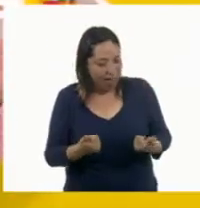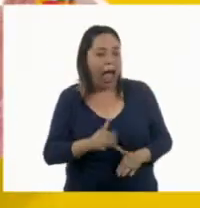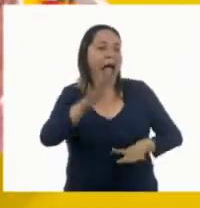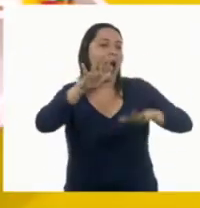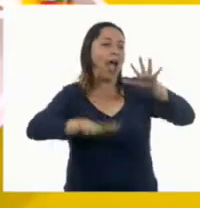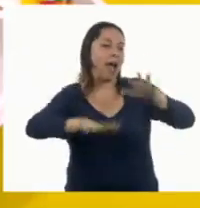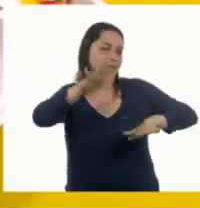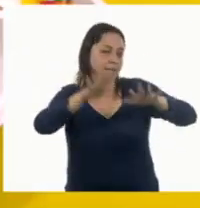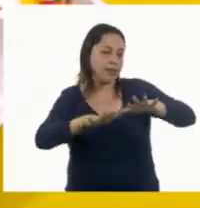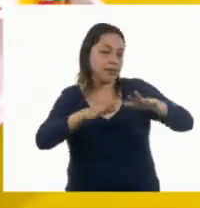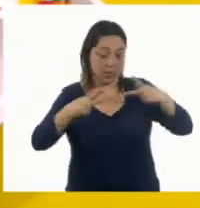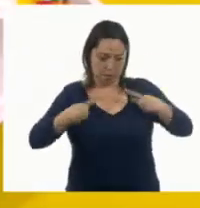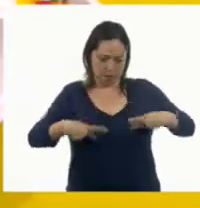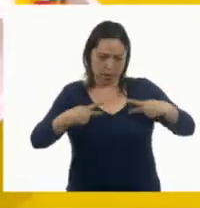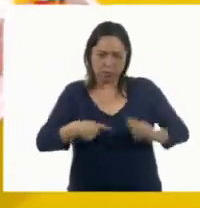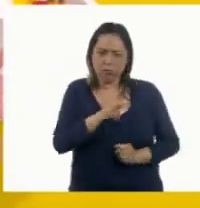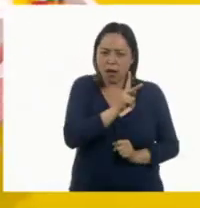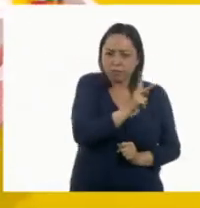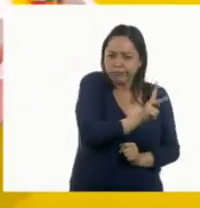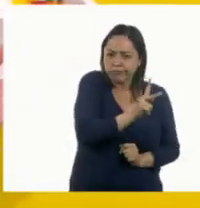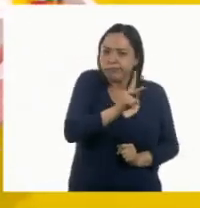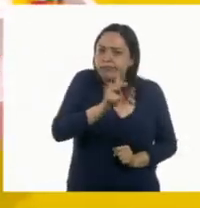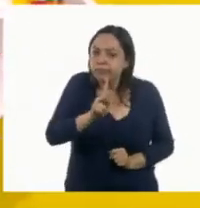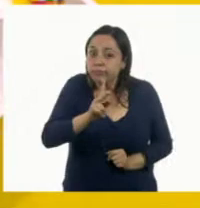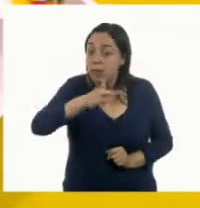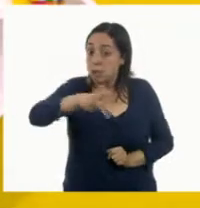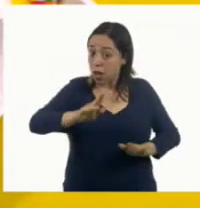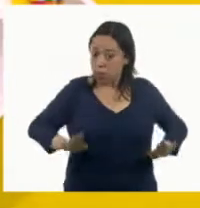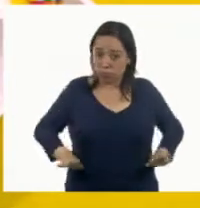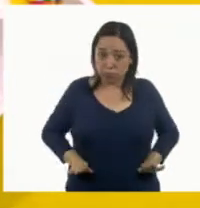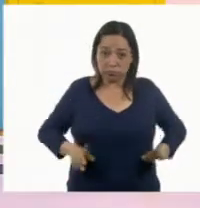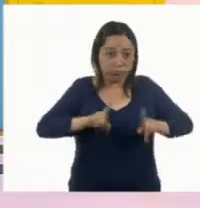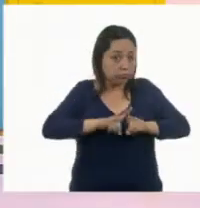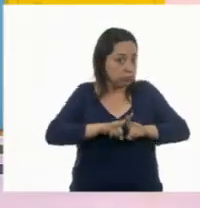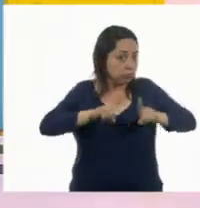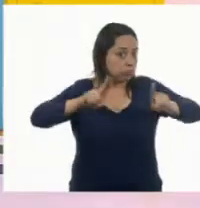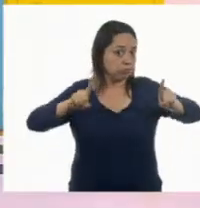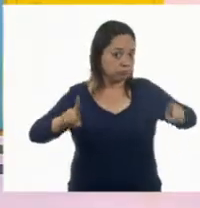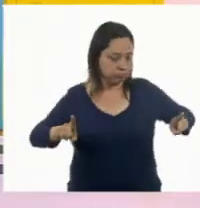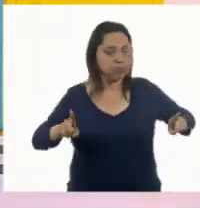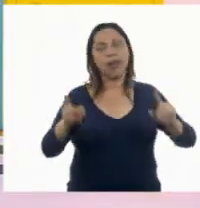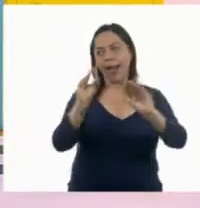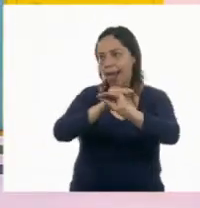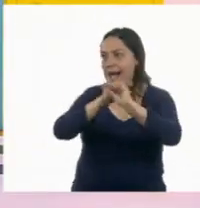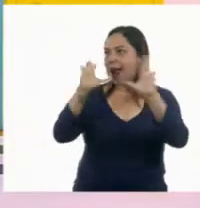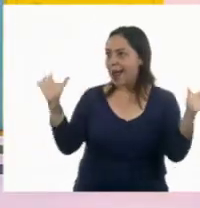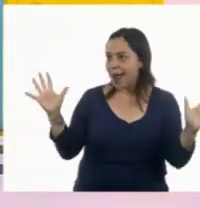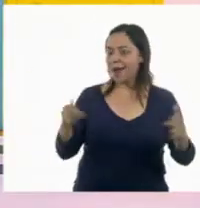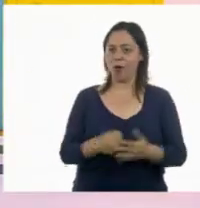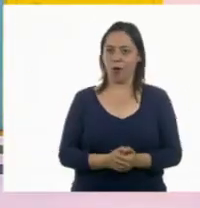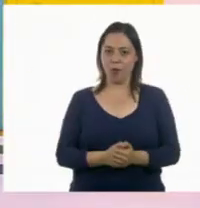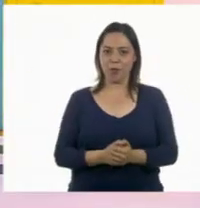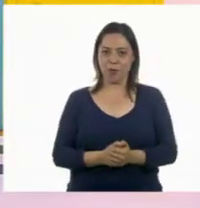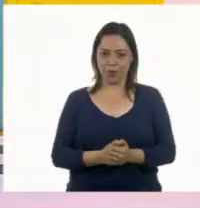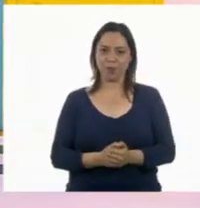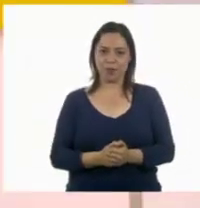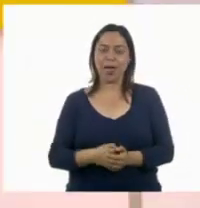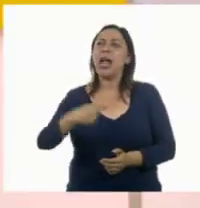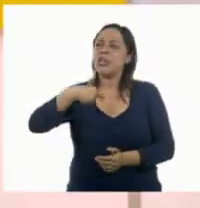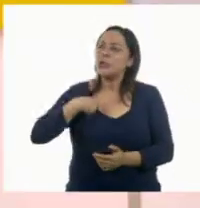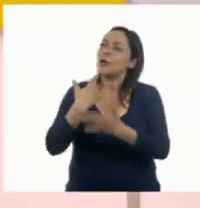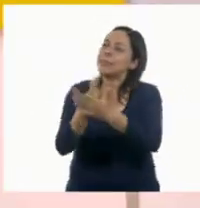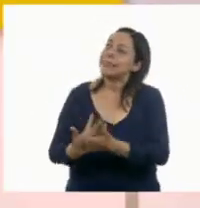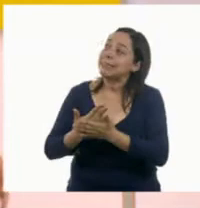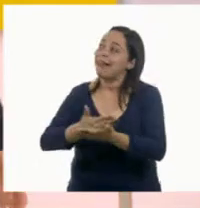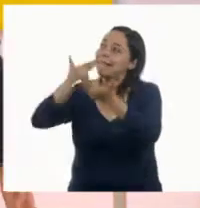se vean iguales, son diferentes. Claro. Después de esto, los voy a esperar con muchas, muchas ganas. ¿Y qué